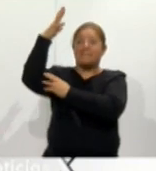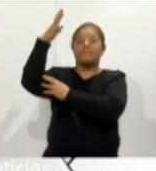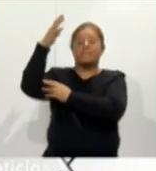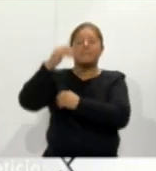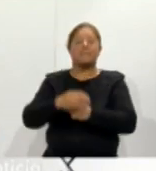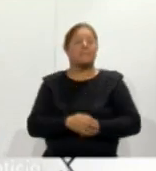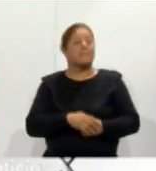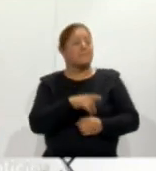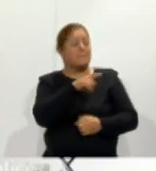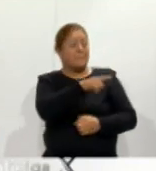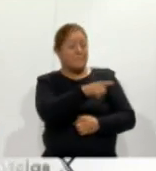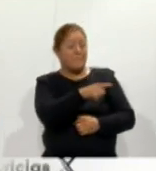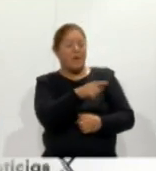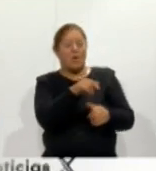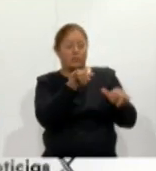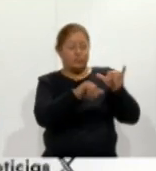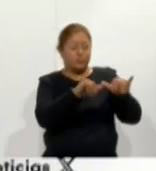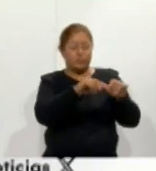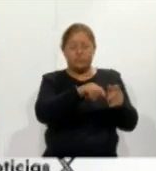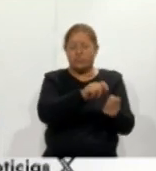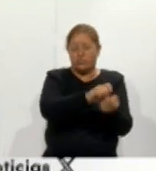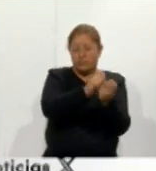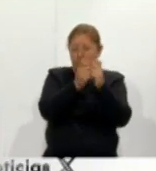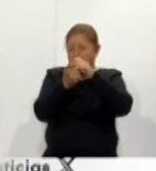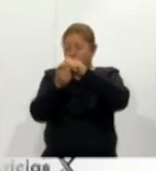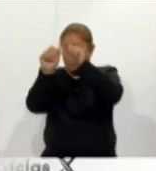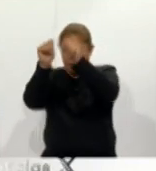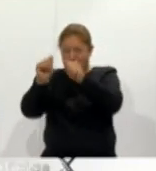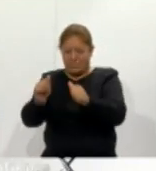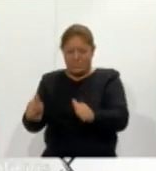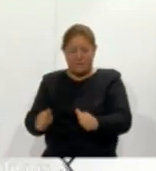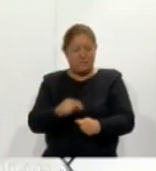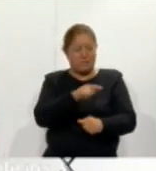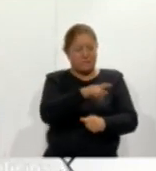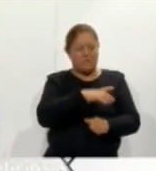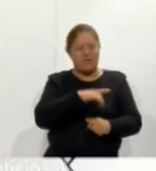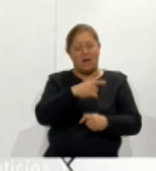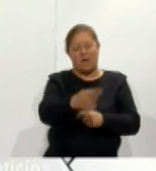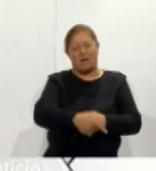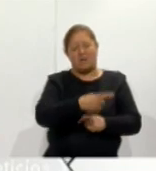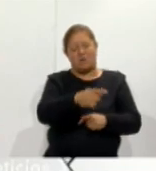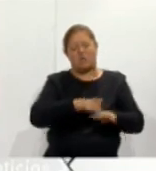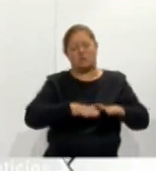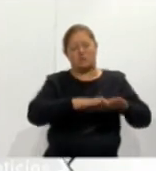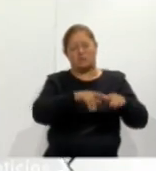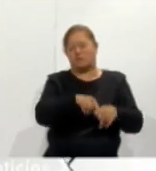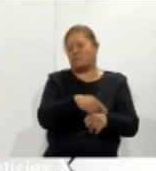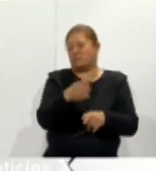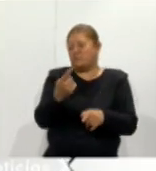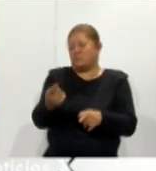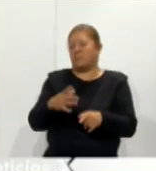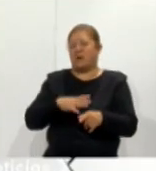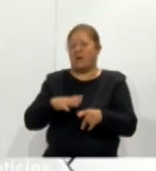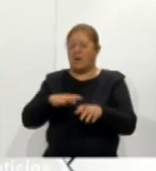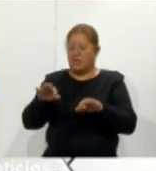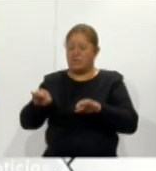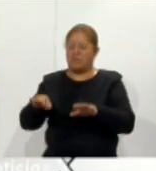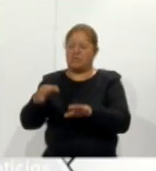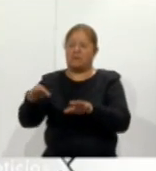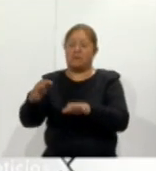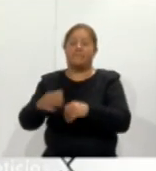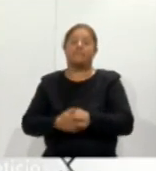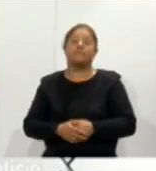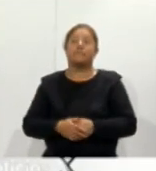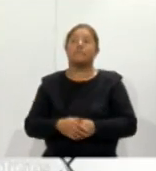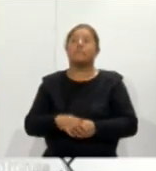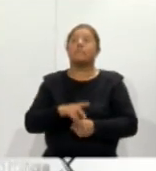vuelve artista, en una tejedora de ruecas, telares de pedales e hiladoras. Tocó el turno a la escritora